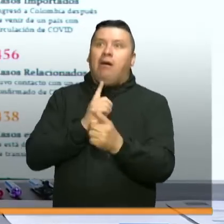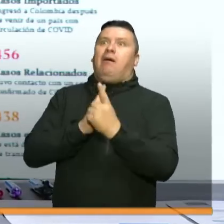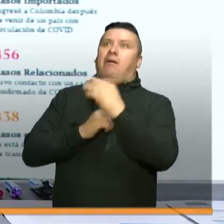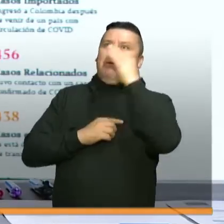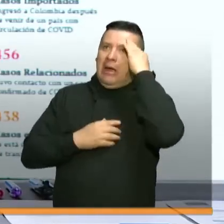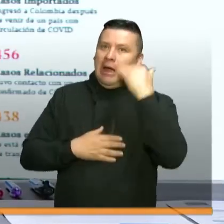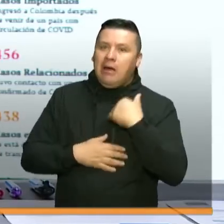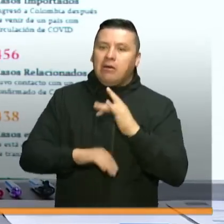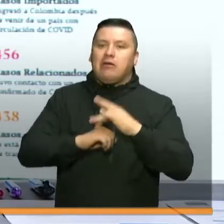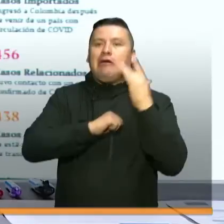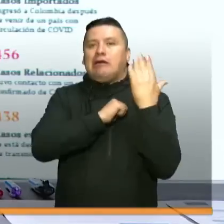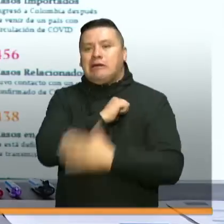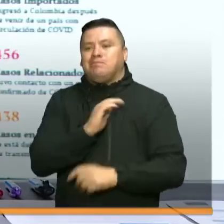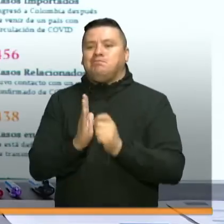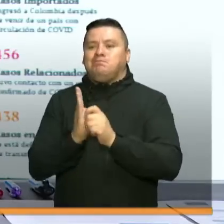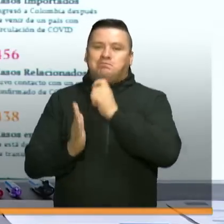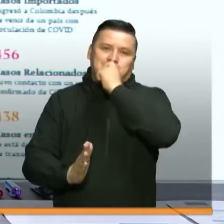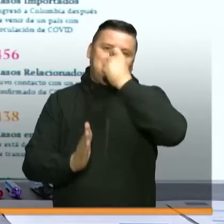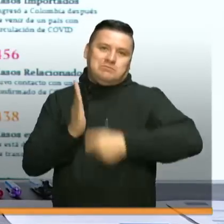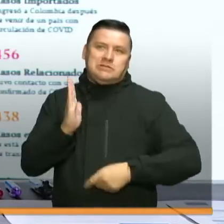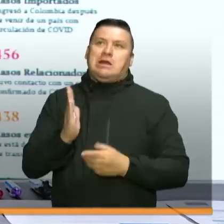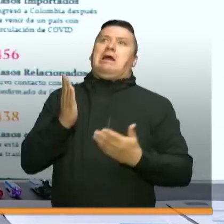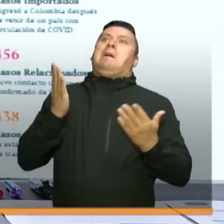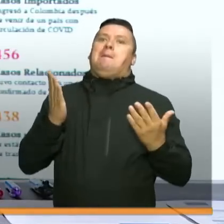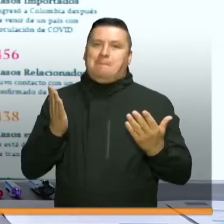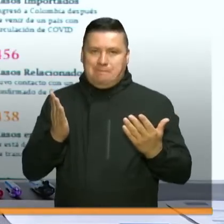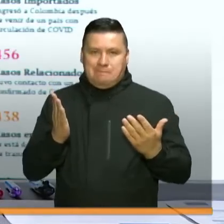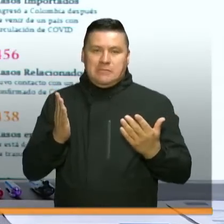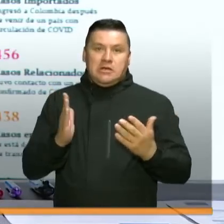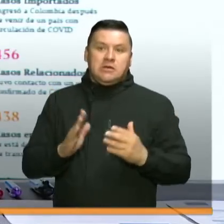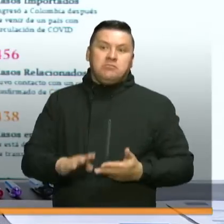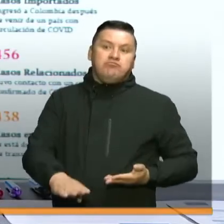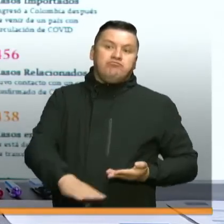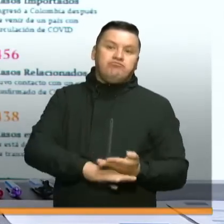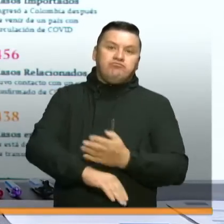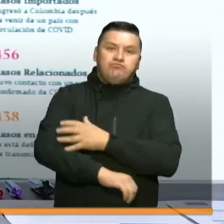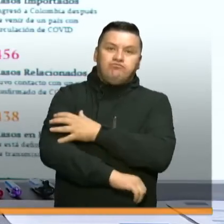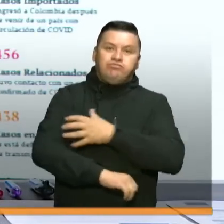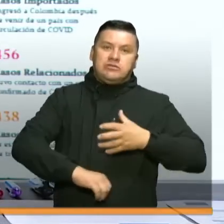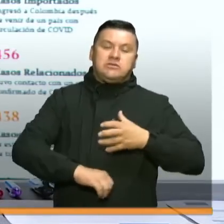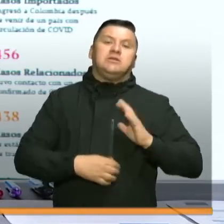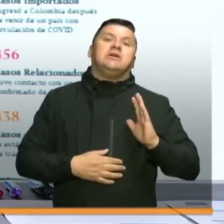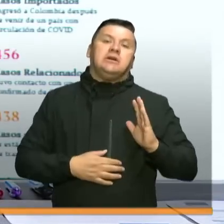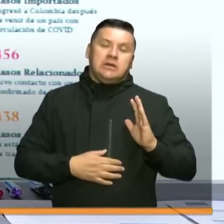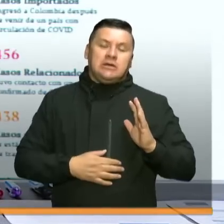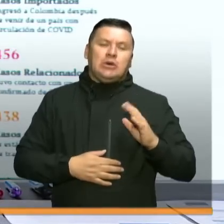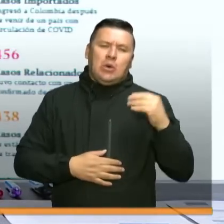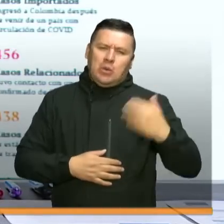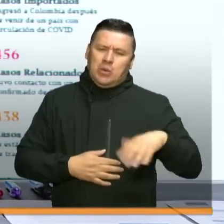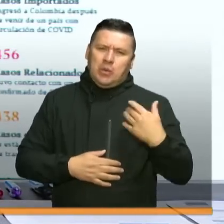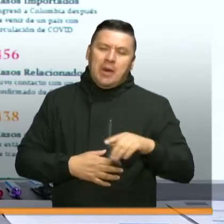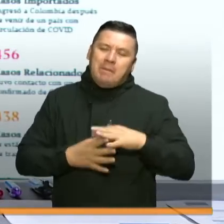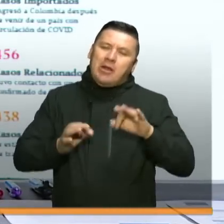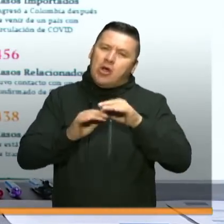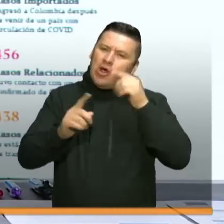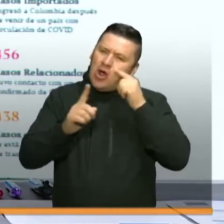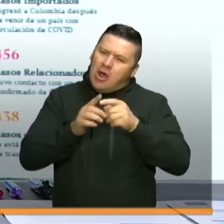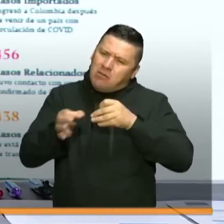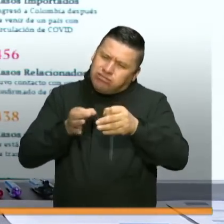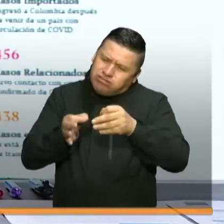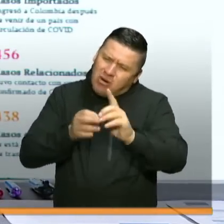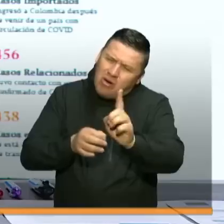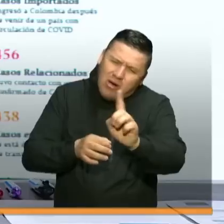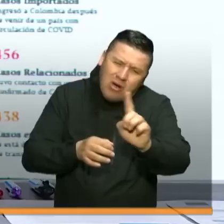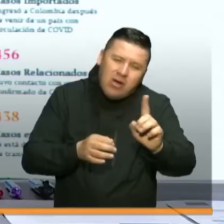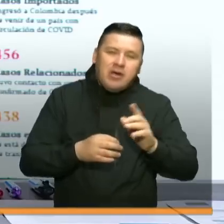se han aplicado sanciones que están no solamente siendo aplicadas con drasticidad, sino además con una gran pedagogía por parte de las